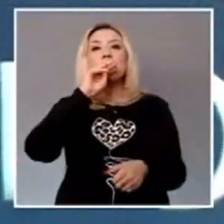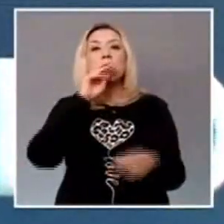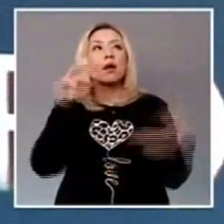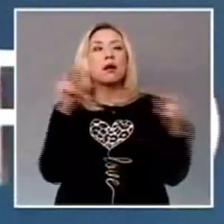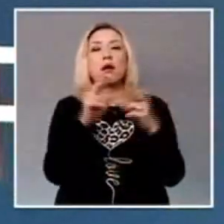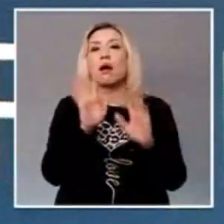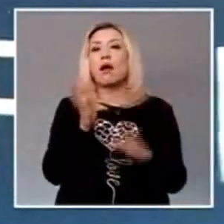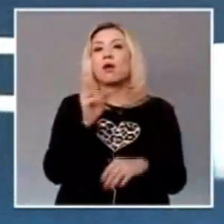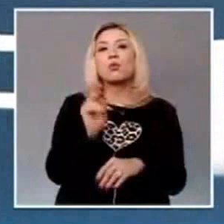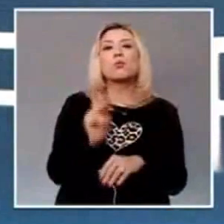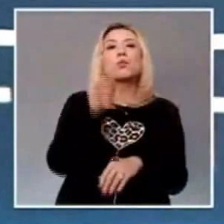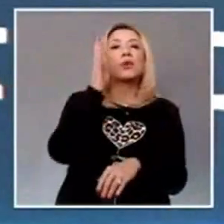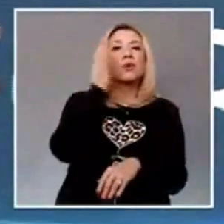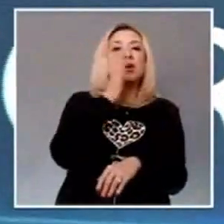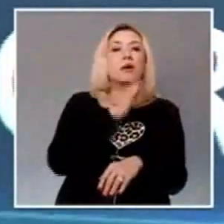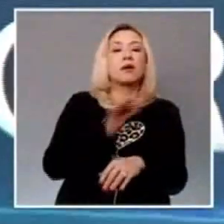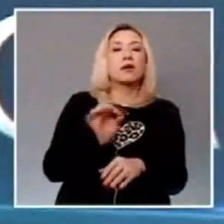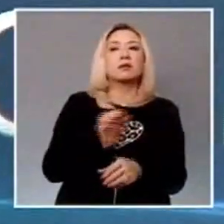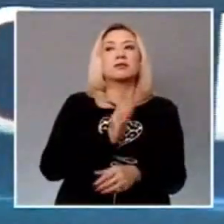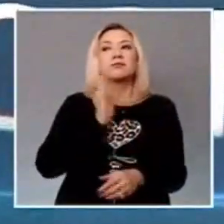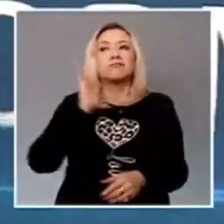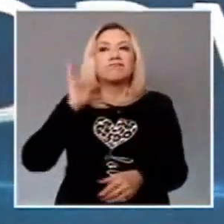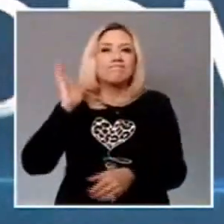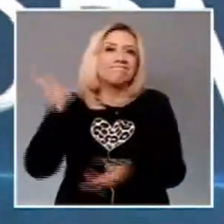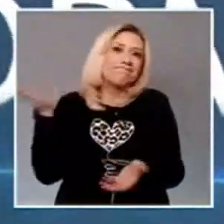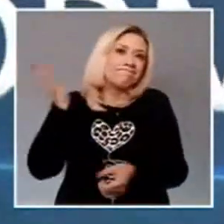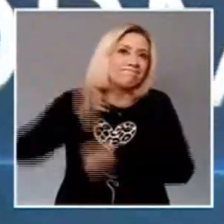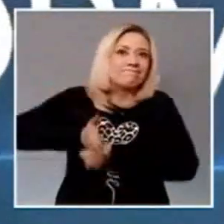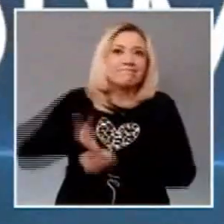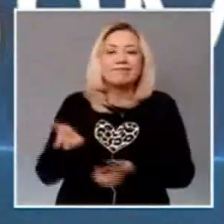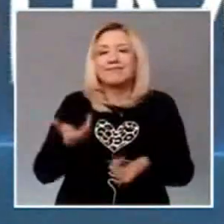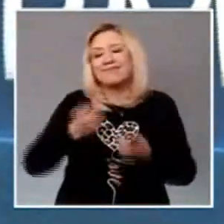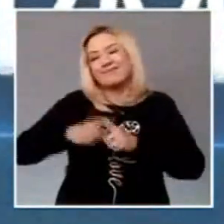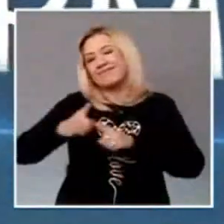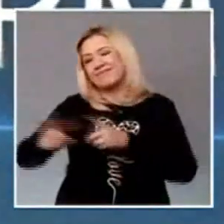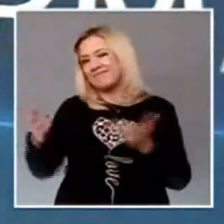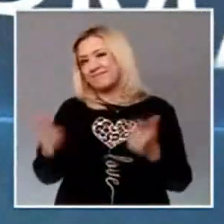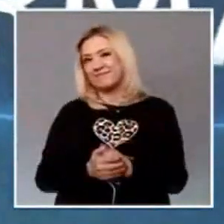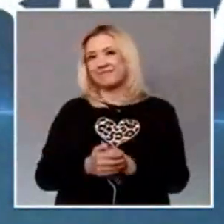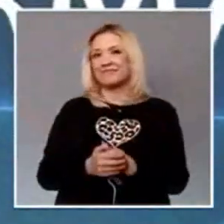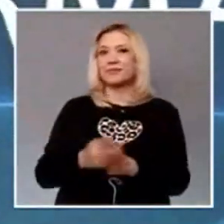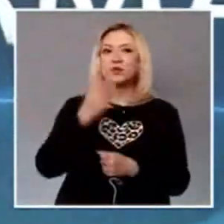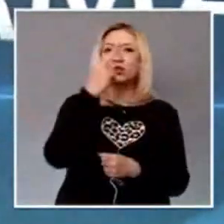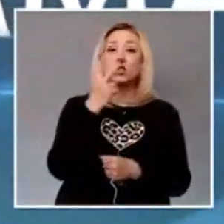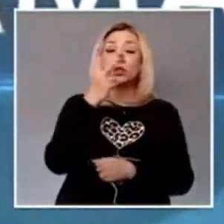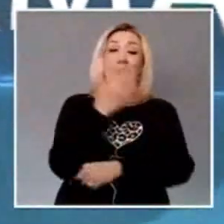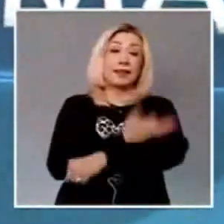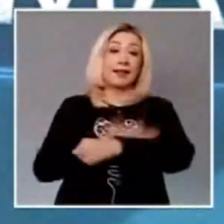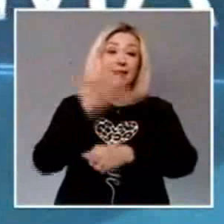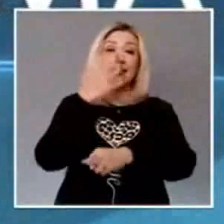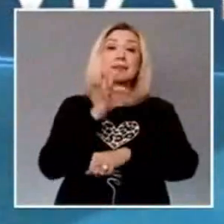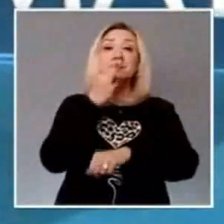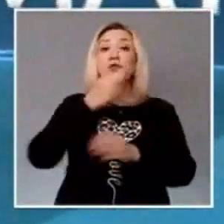Y con esta información es momento de hacer una pausa, siendo las 2 de la tarde con 10 minutos, tenemos más noticias, no se vayan.